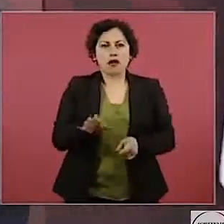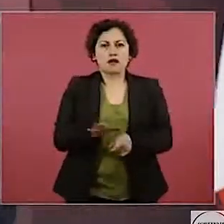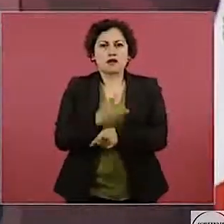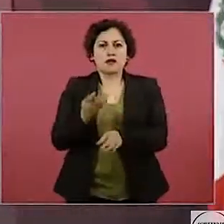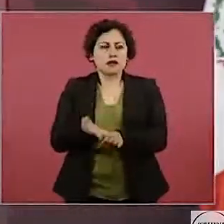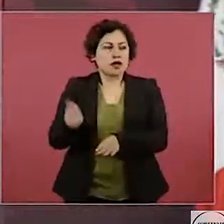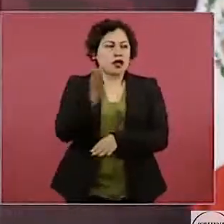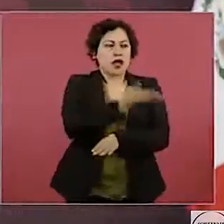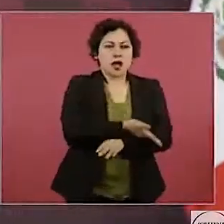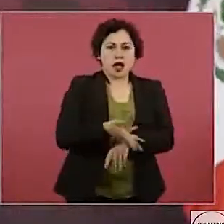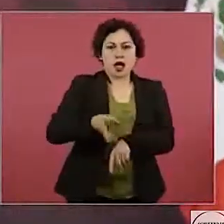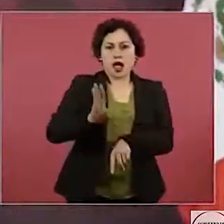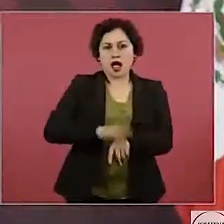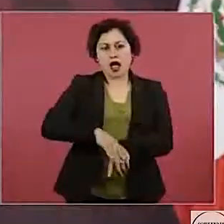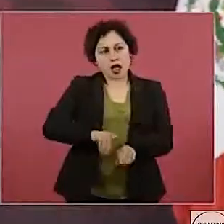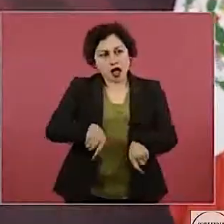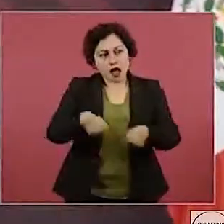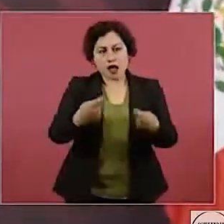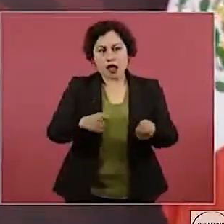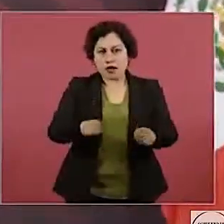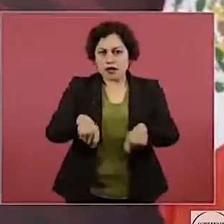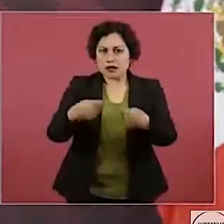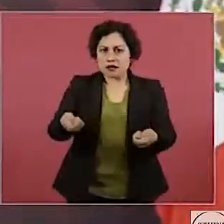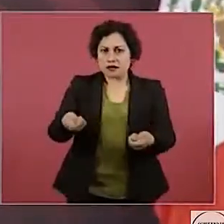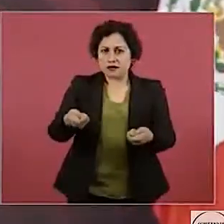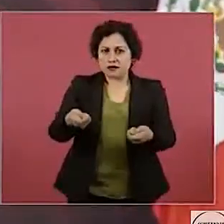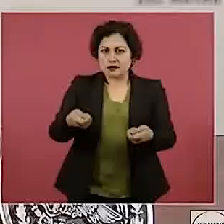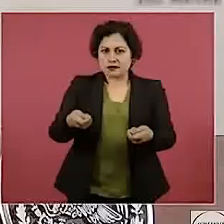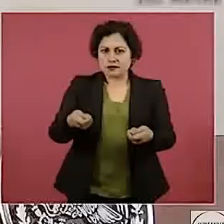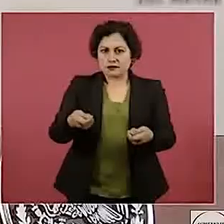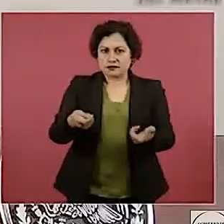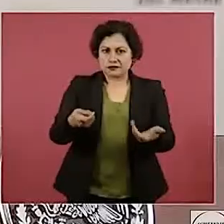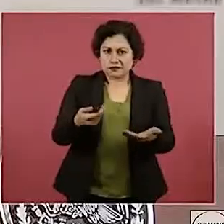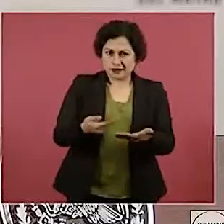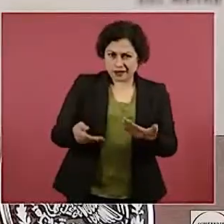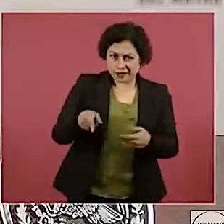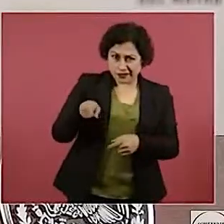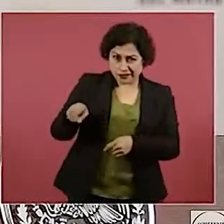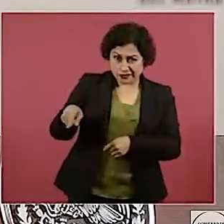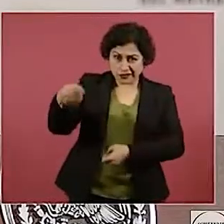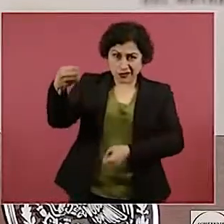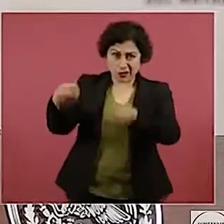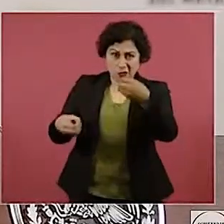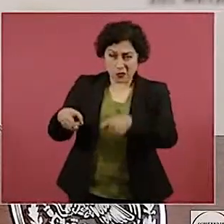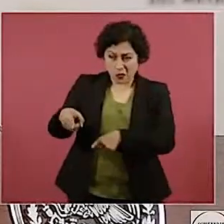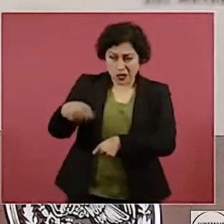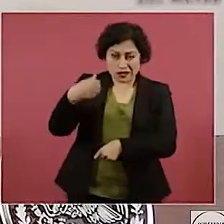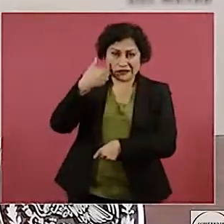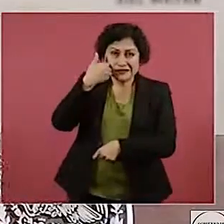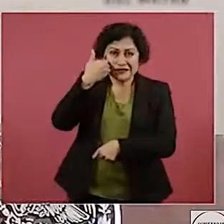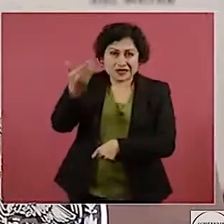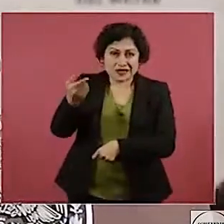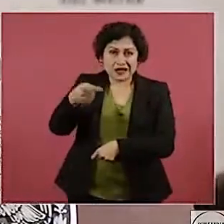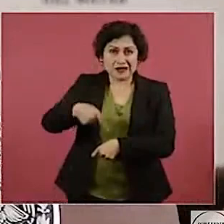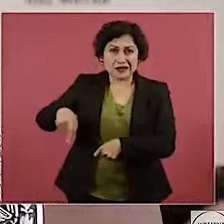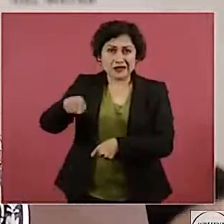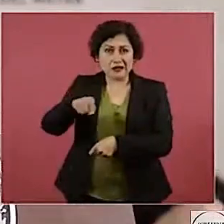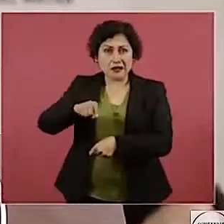estos jueces, magistrados, ministros, lacayos